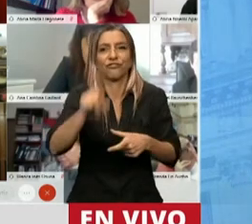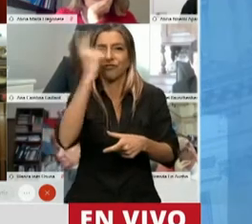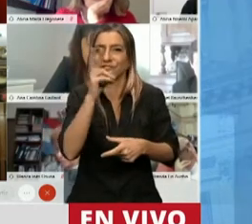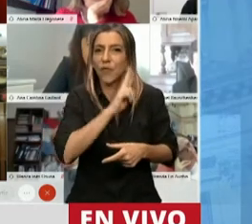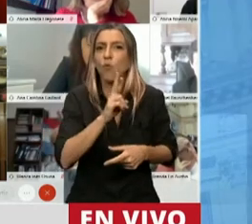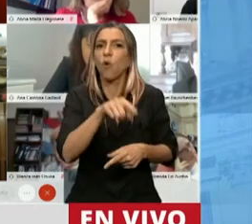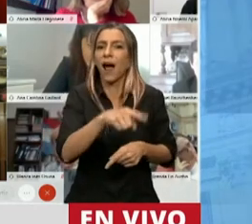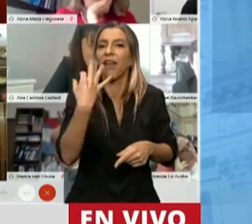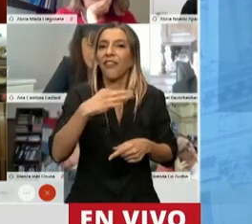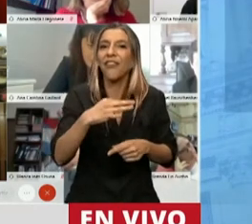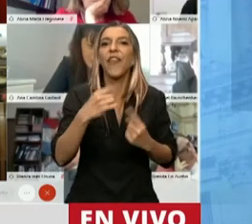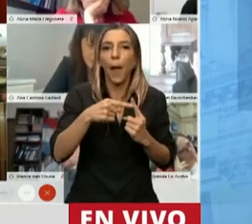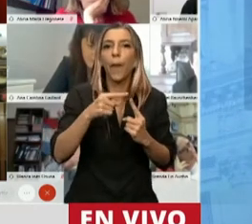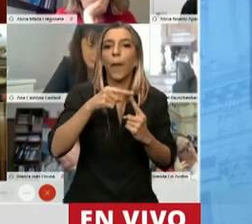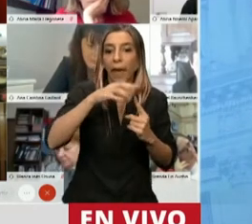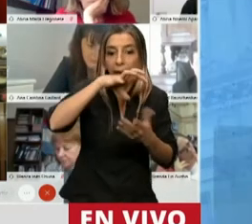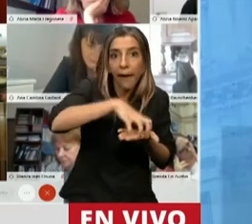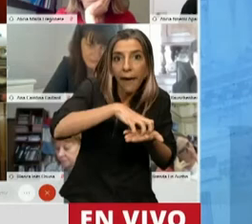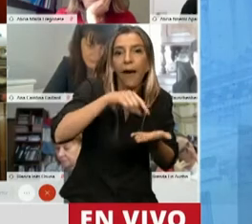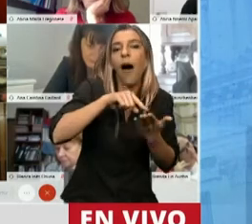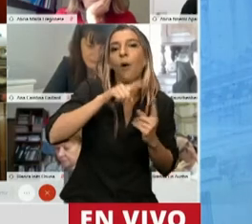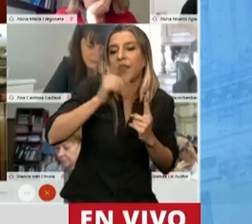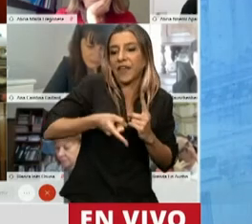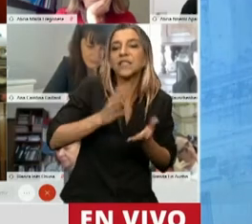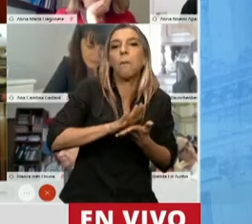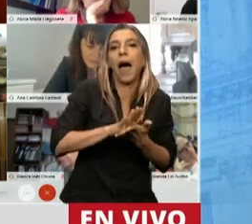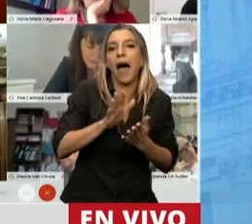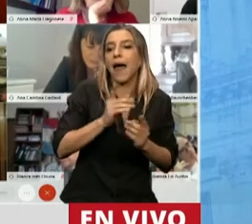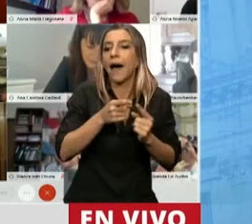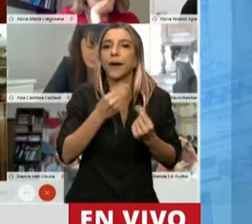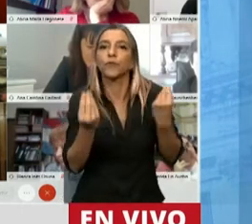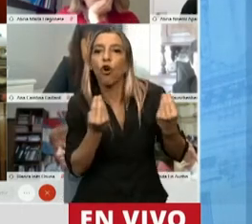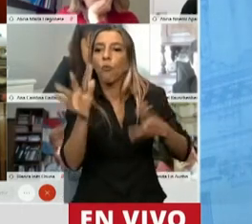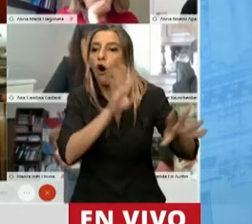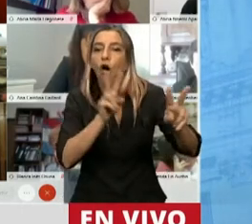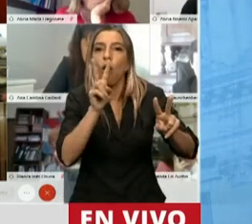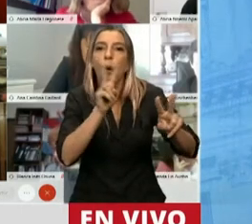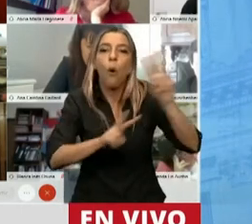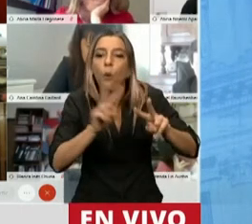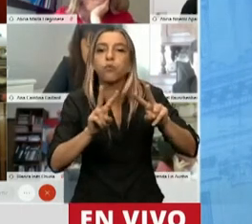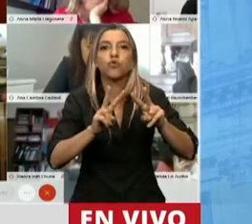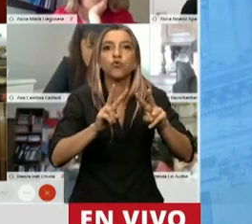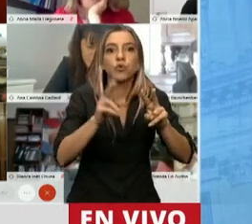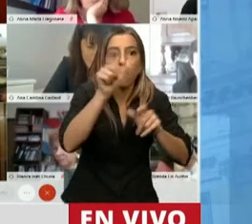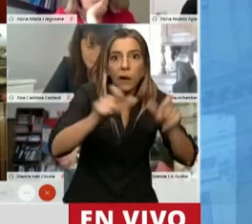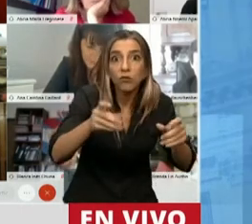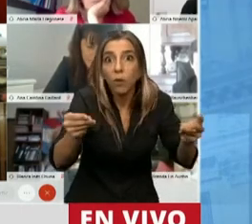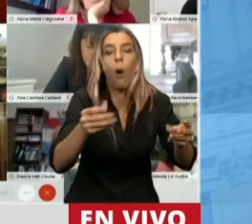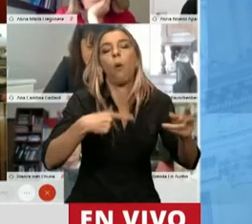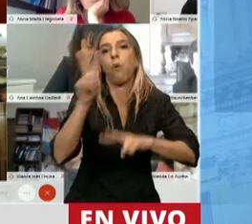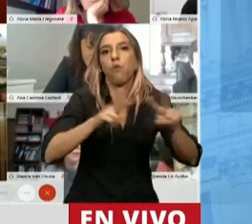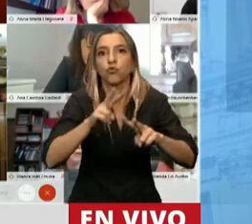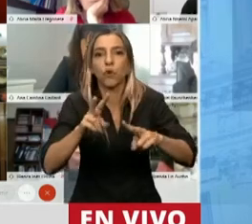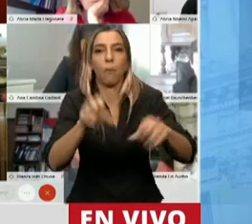las áreas que tienen justamente facultades para poder prevenir y buscar a mujeres desaparecidas.